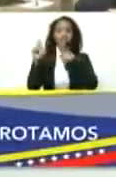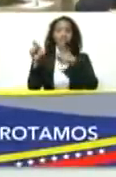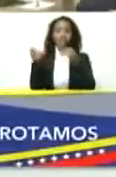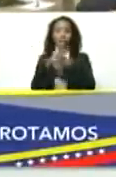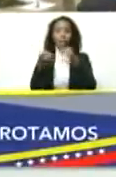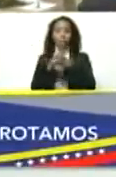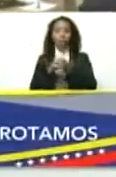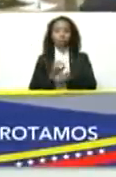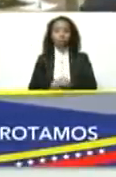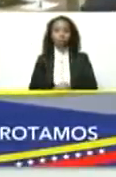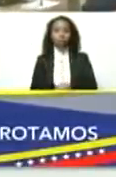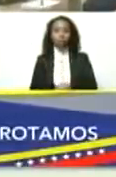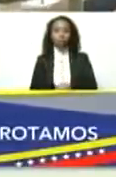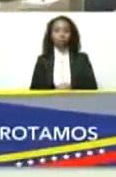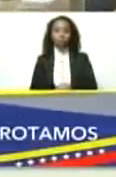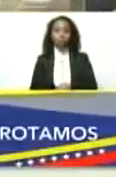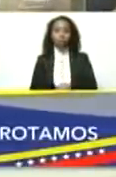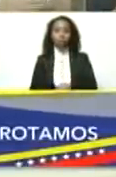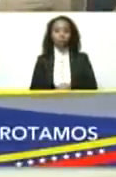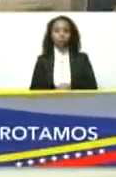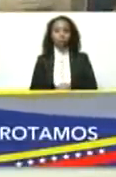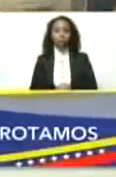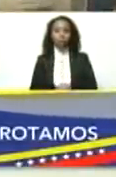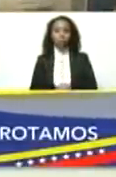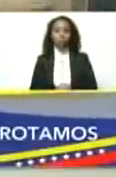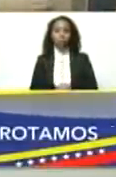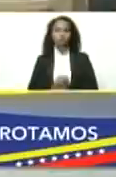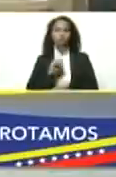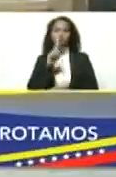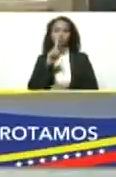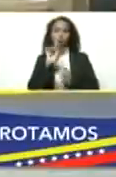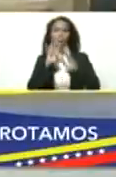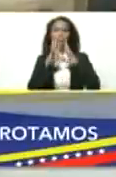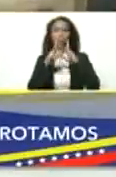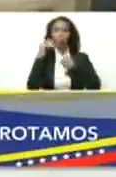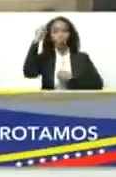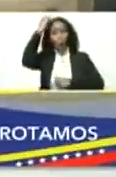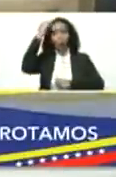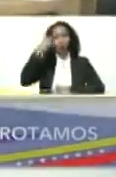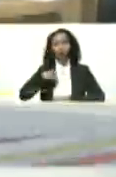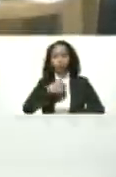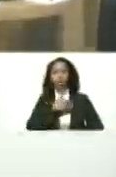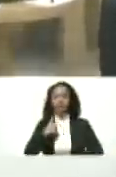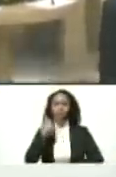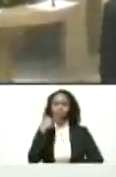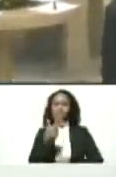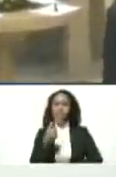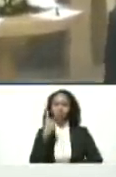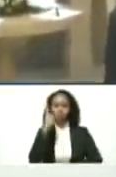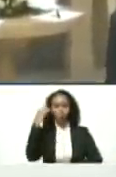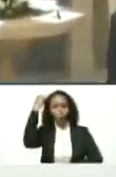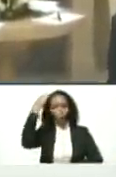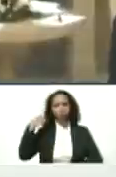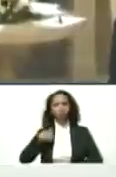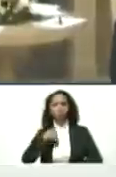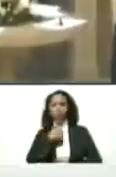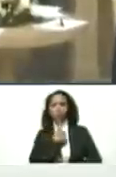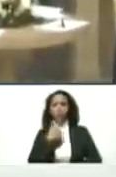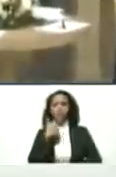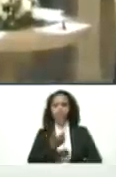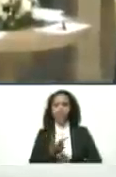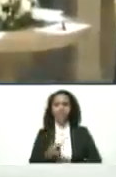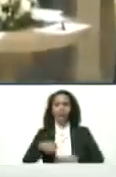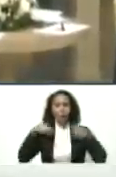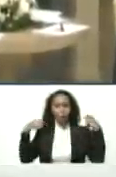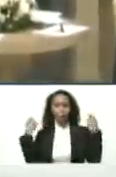Y un comentario que quiero hacer. Un comentario. Las campañas